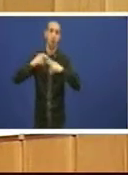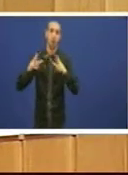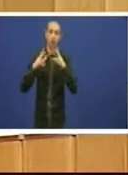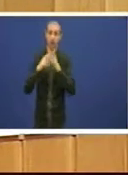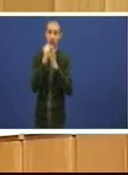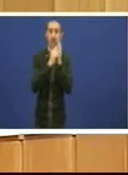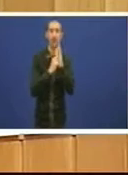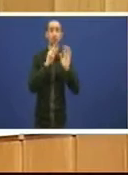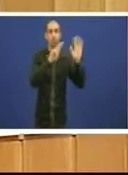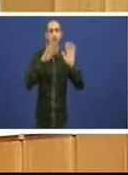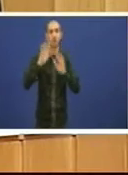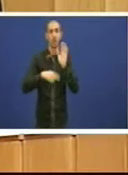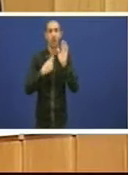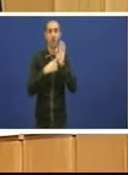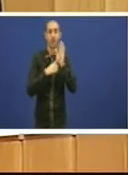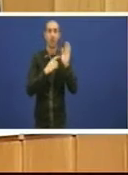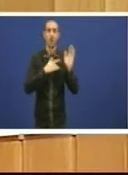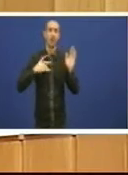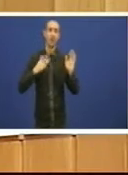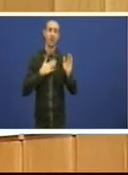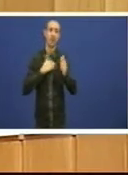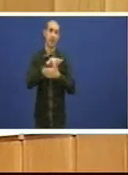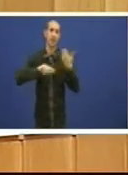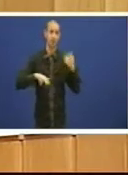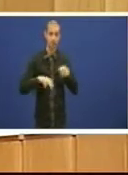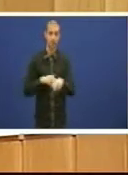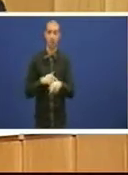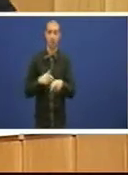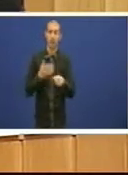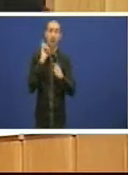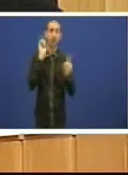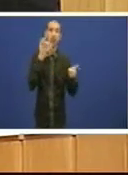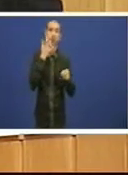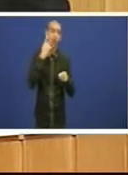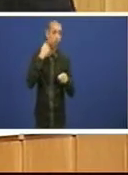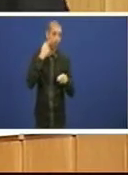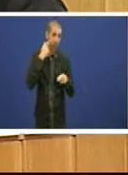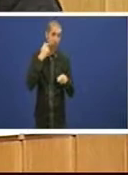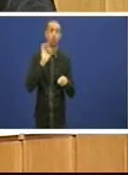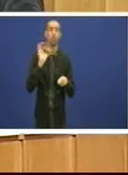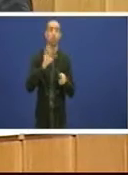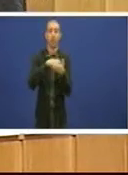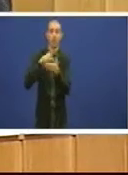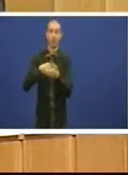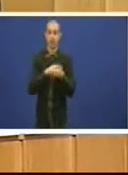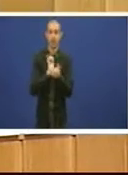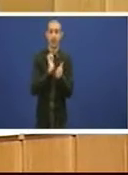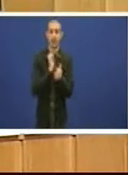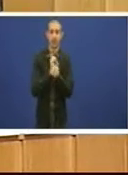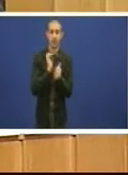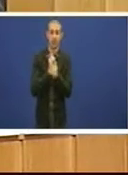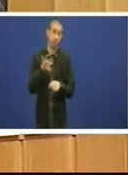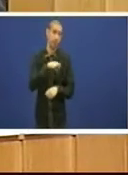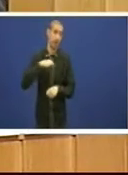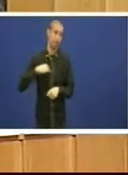74 da Lei de Caixas de Galiza. No caso dos bancos, das entidades de crédito de natureza privada,